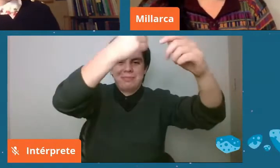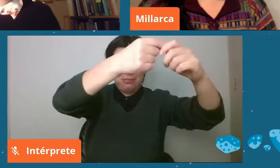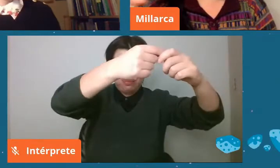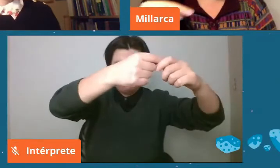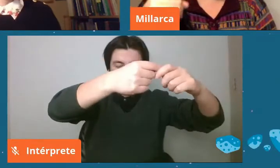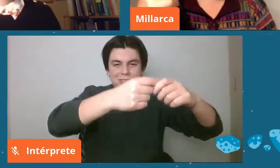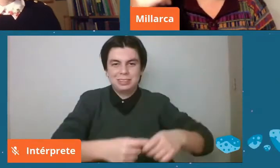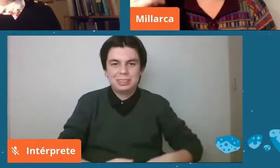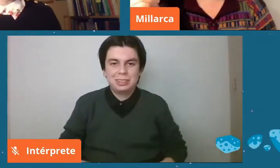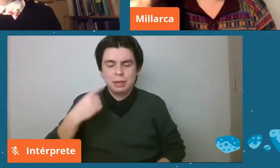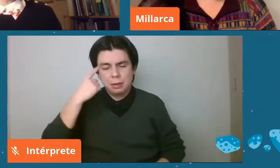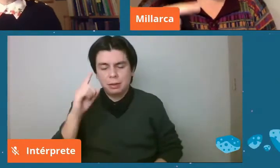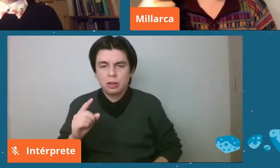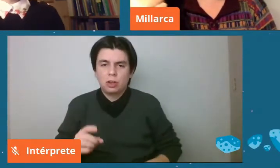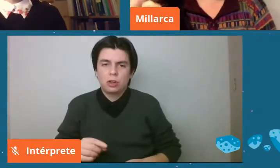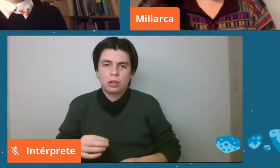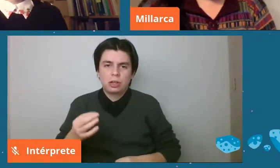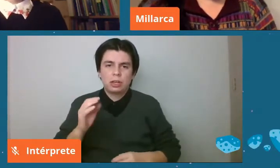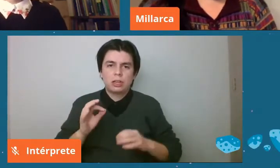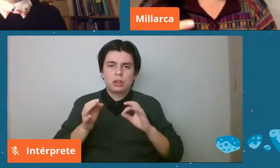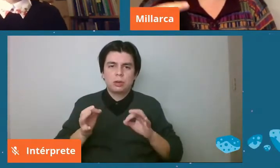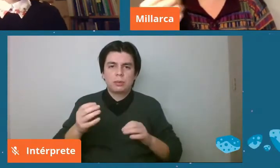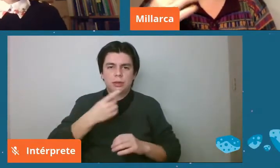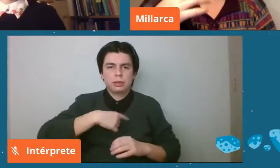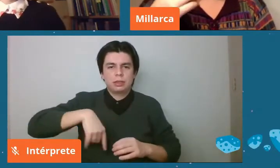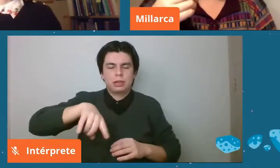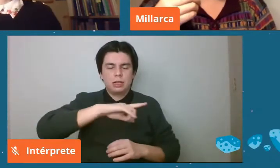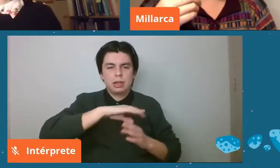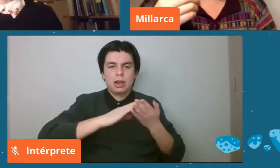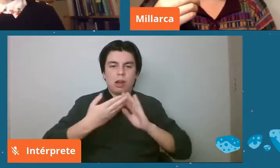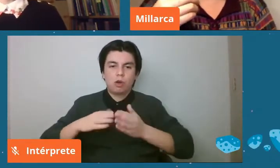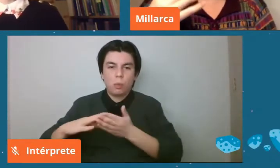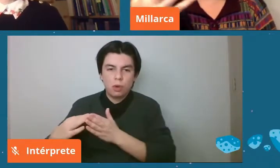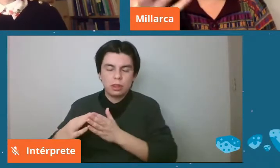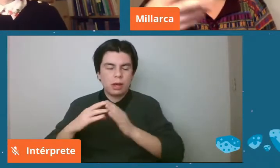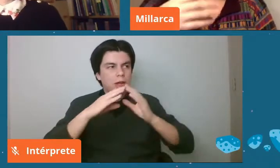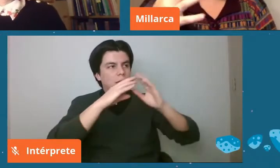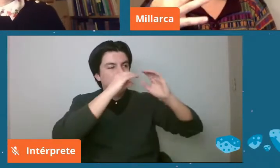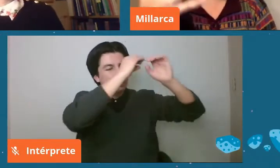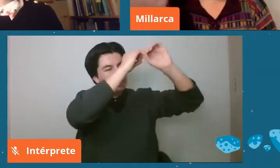una práctica bastante común en la comunidad astronómica que es como